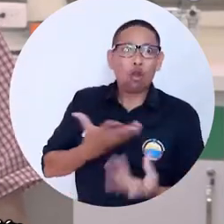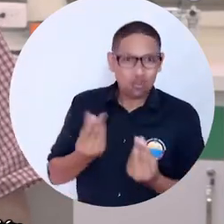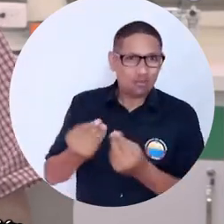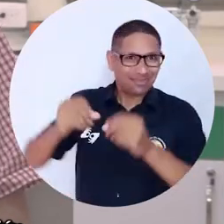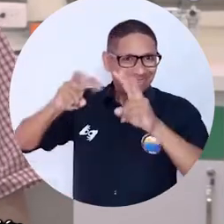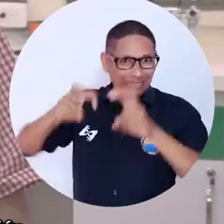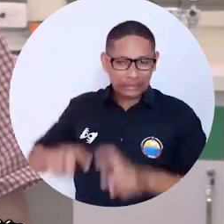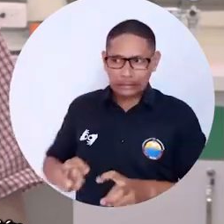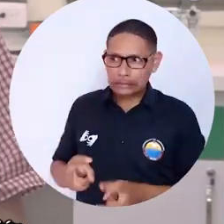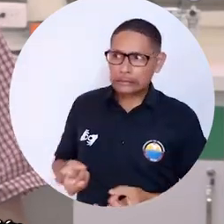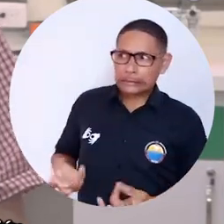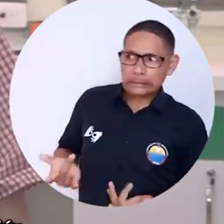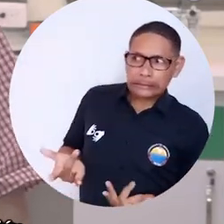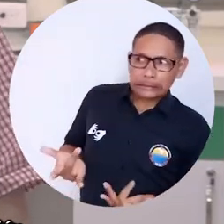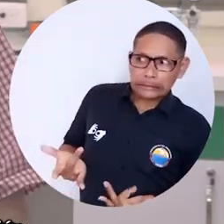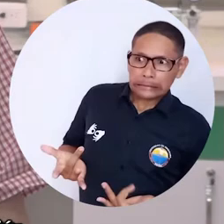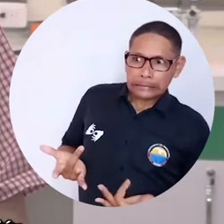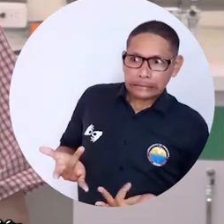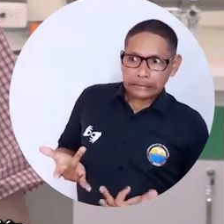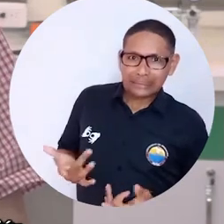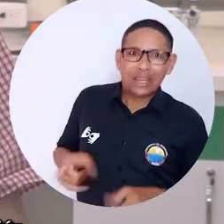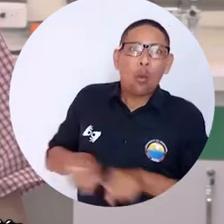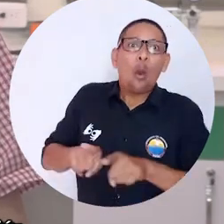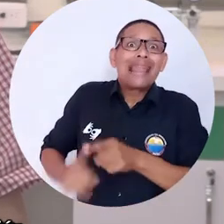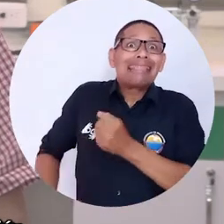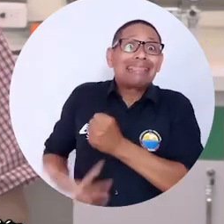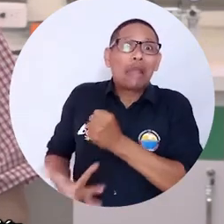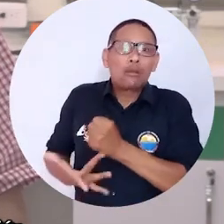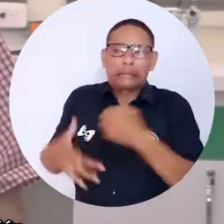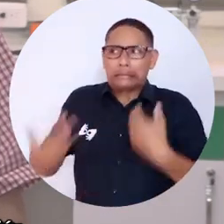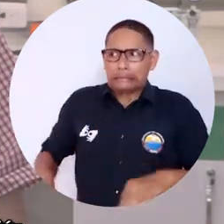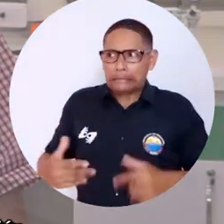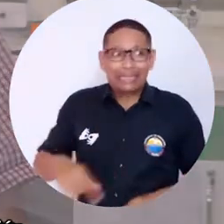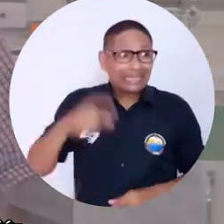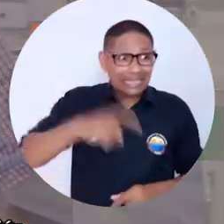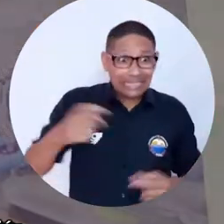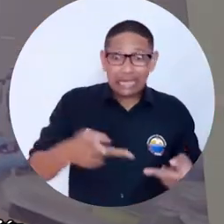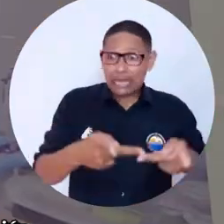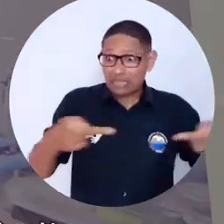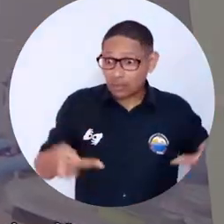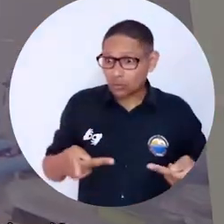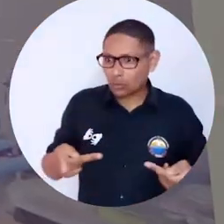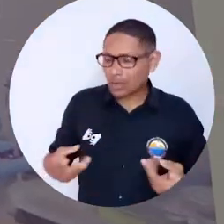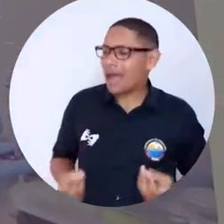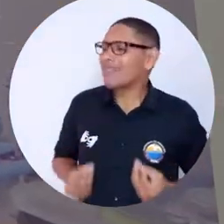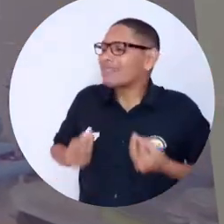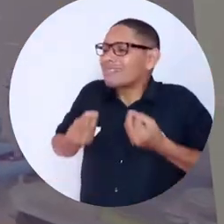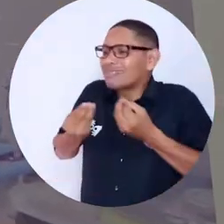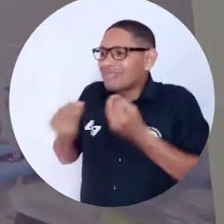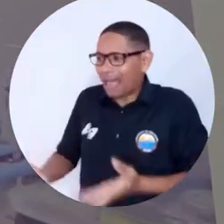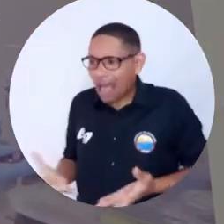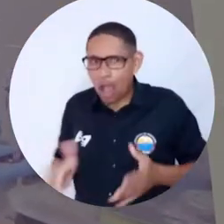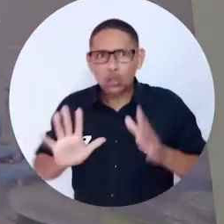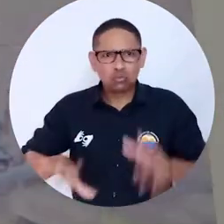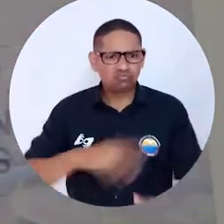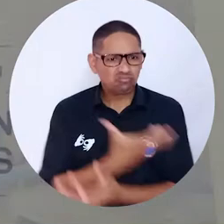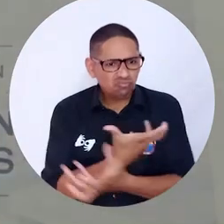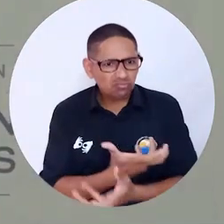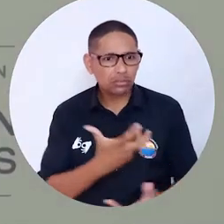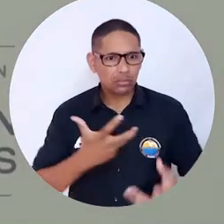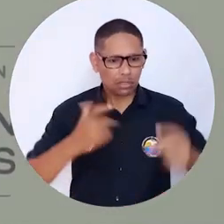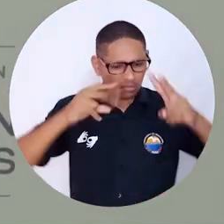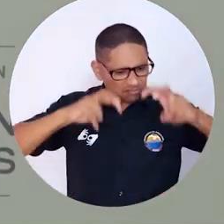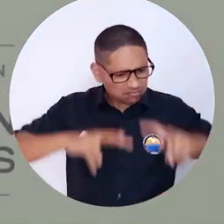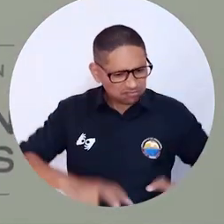investigación que a pesar de no haber tenido espacio han logrado avances significativos en el desarrollo de la ciencia, la investigación y la tecnología